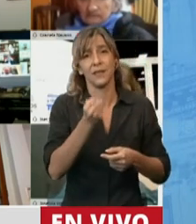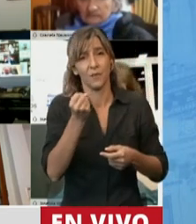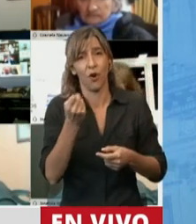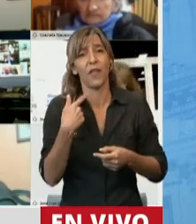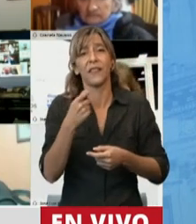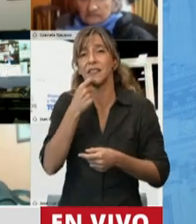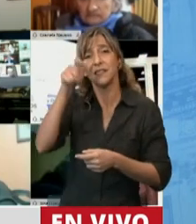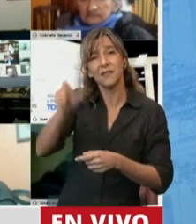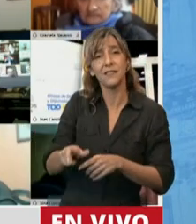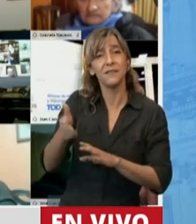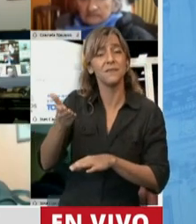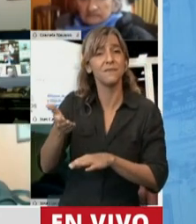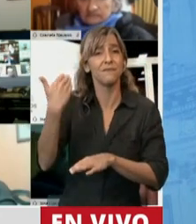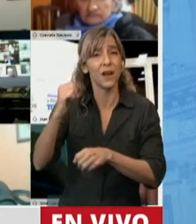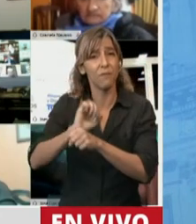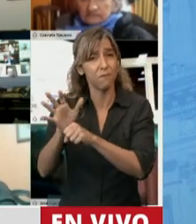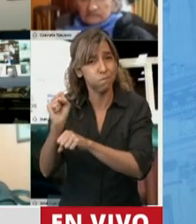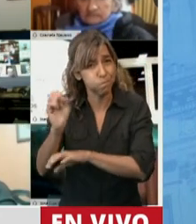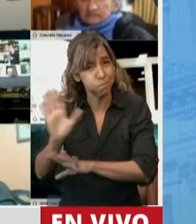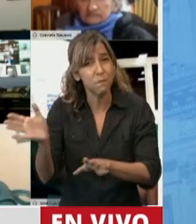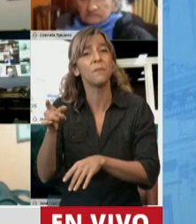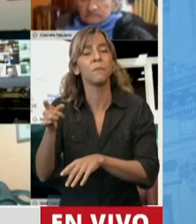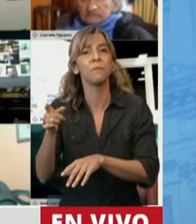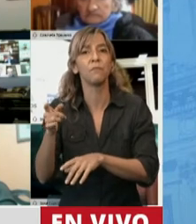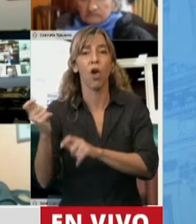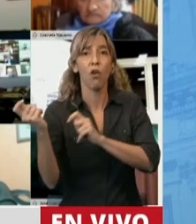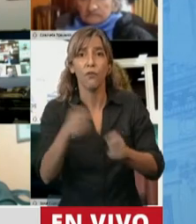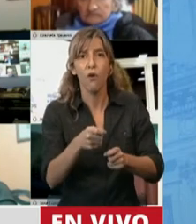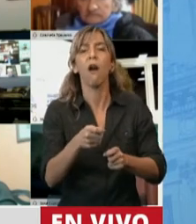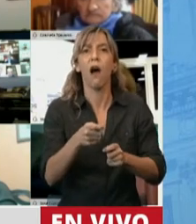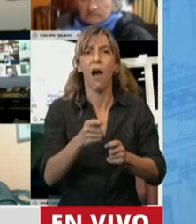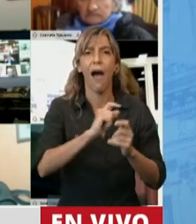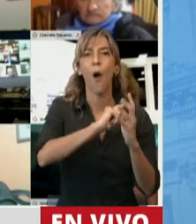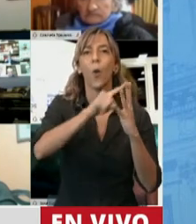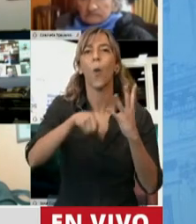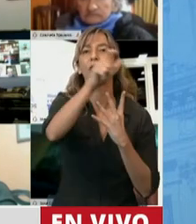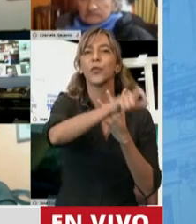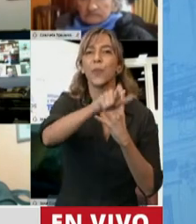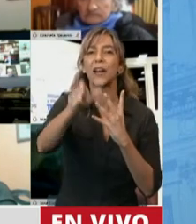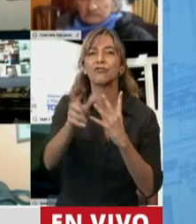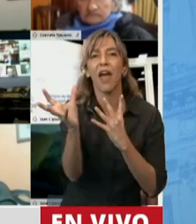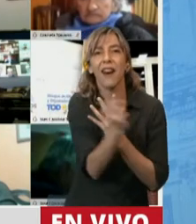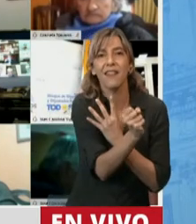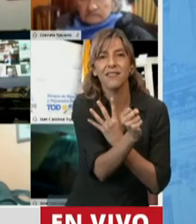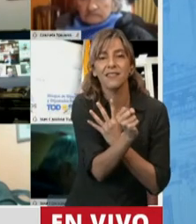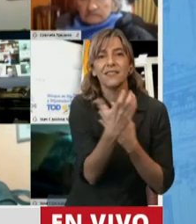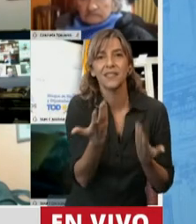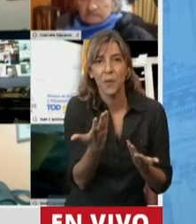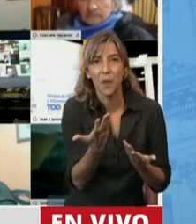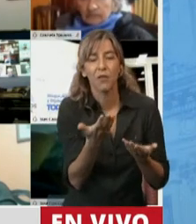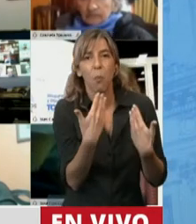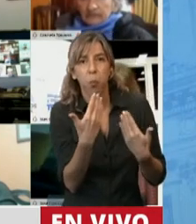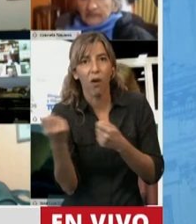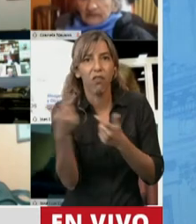recuperado se puede aplicar hasta cuatro pacientes que están cursando la enfermedad. Podemos